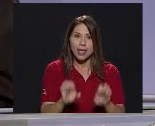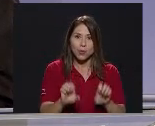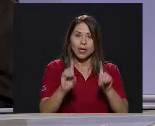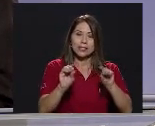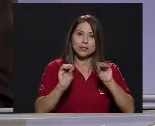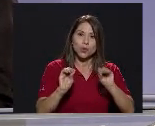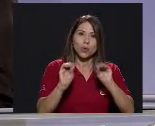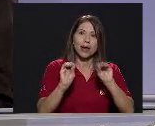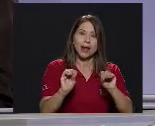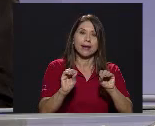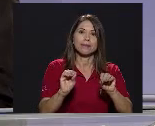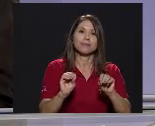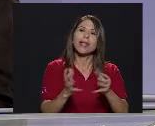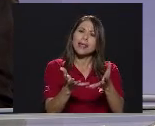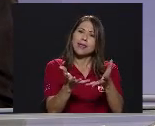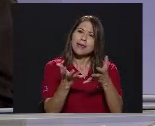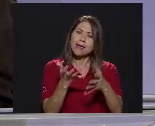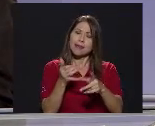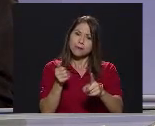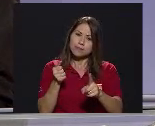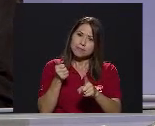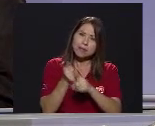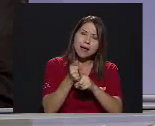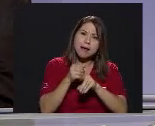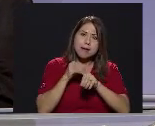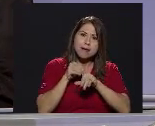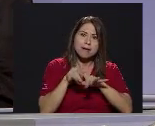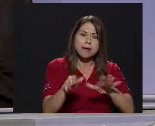La cual pretende Tener un impacto En la sociedad